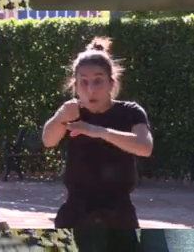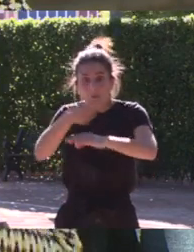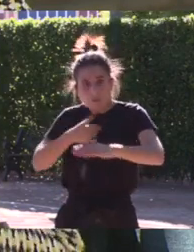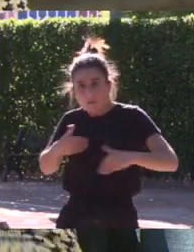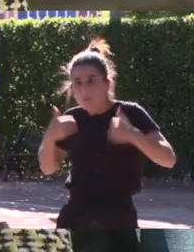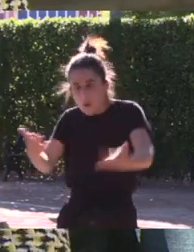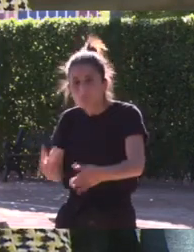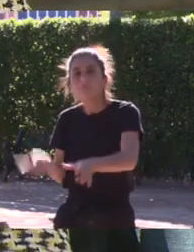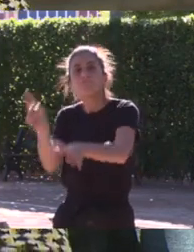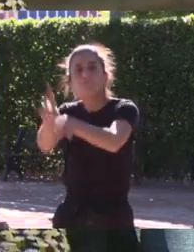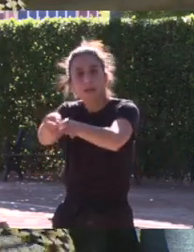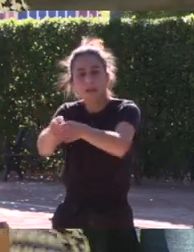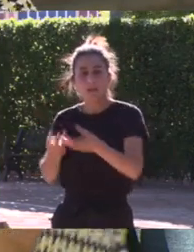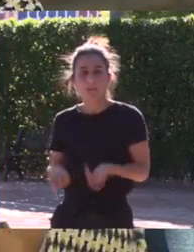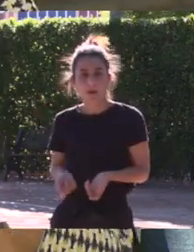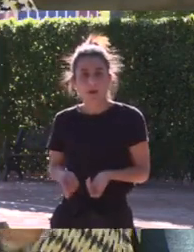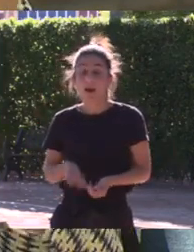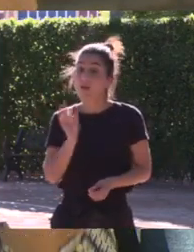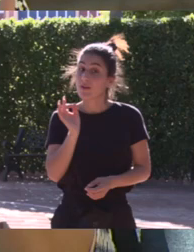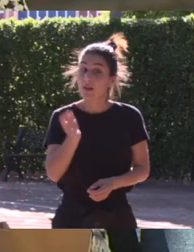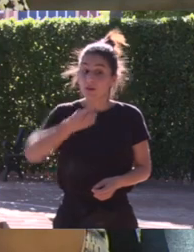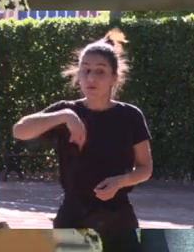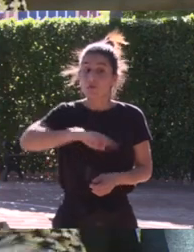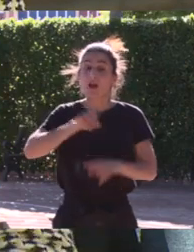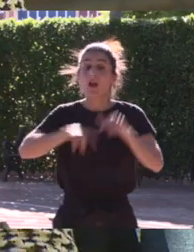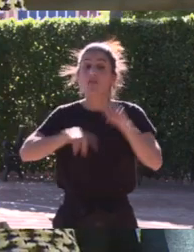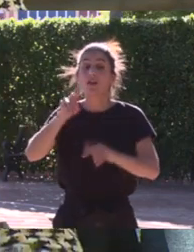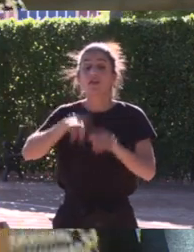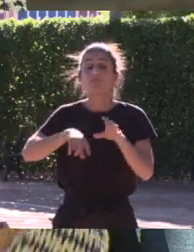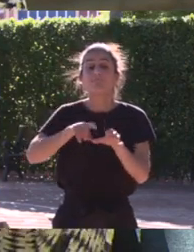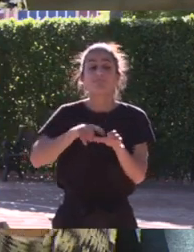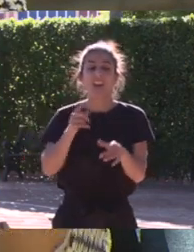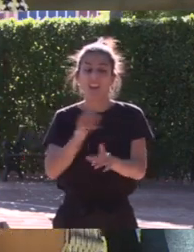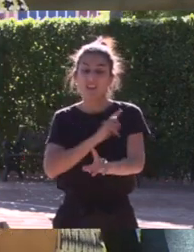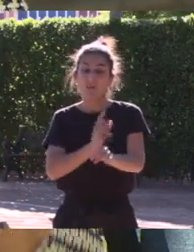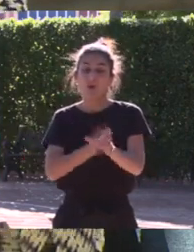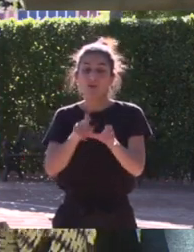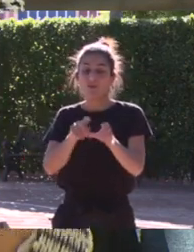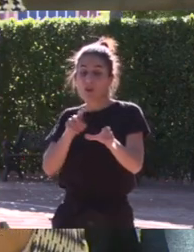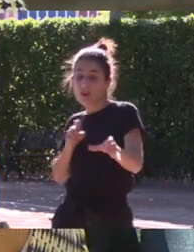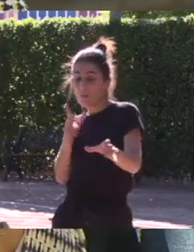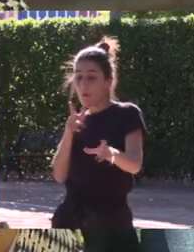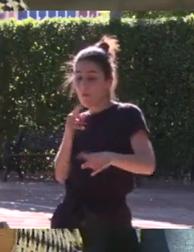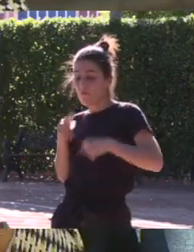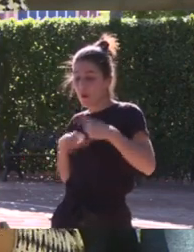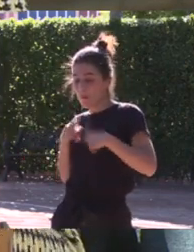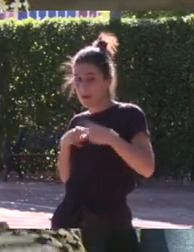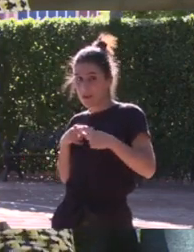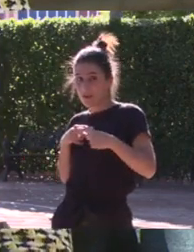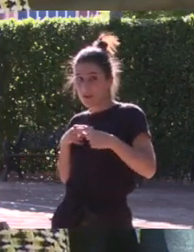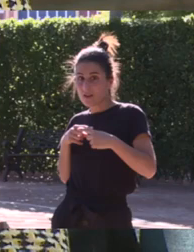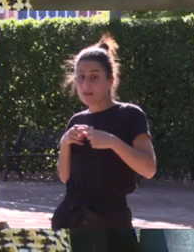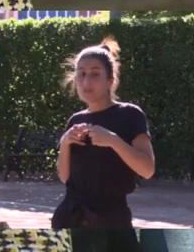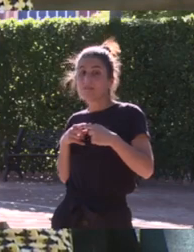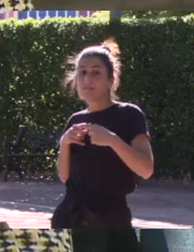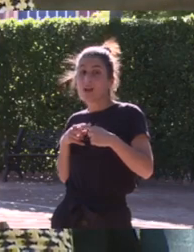también es cierto que muchas veces nosotras nos retiramos de nuestros deportes tenemos una familia y estamos más involucrada